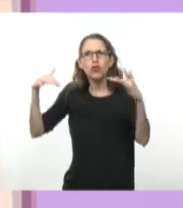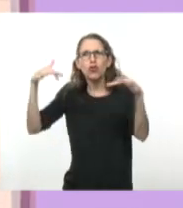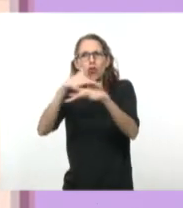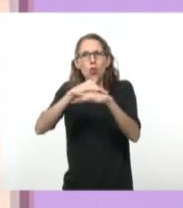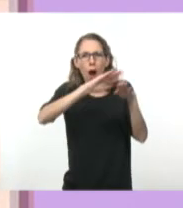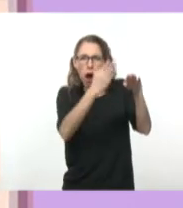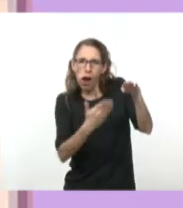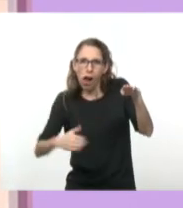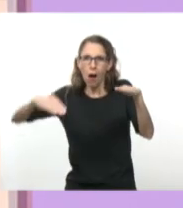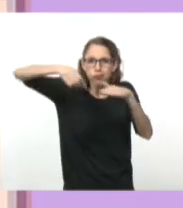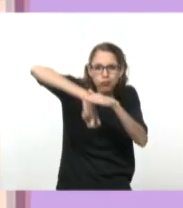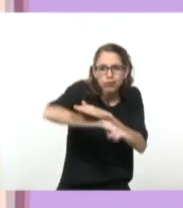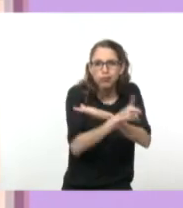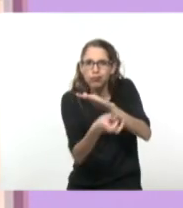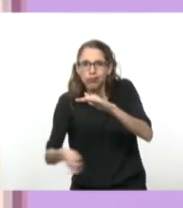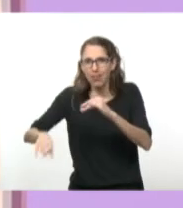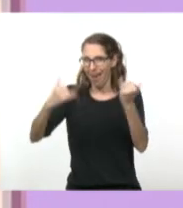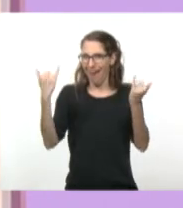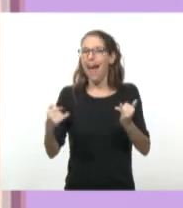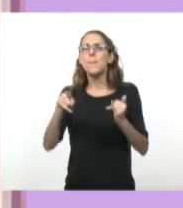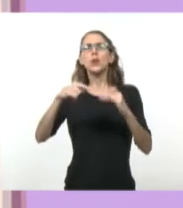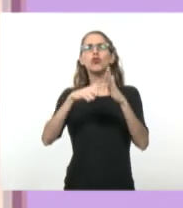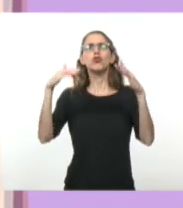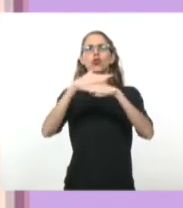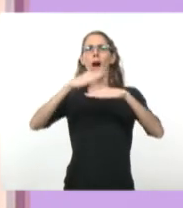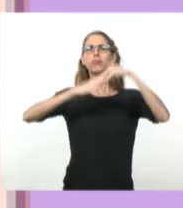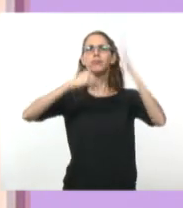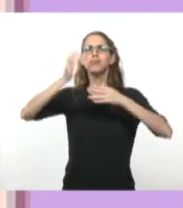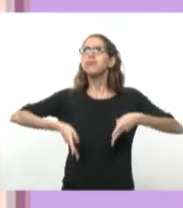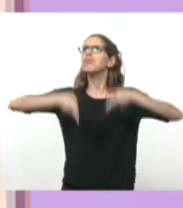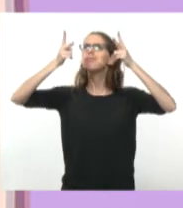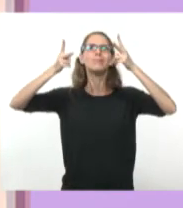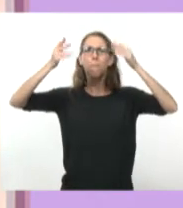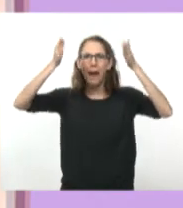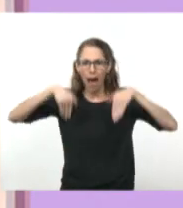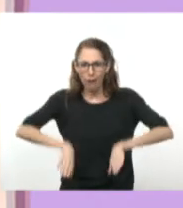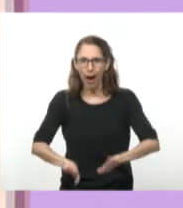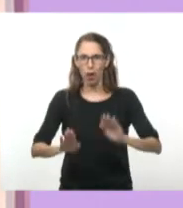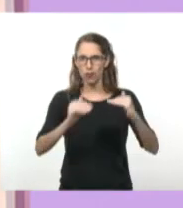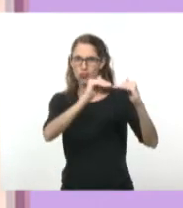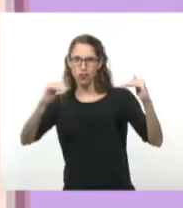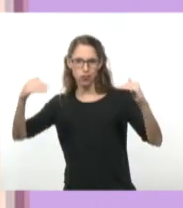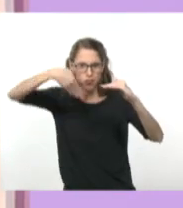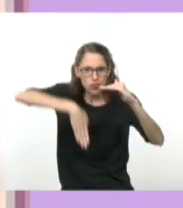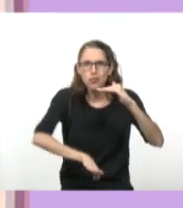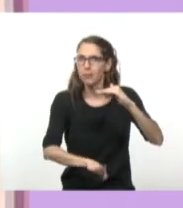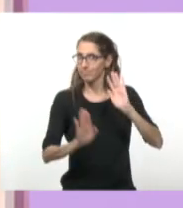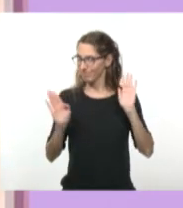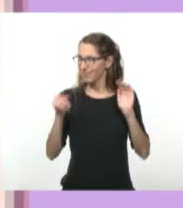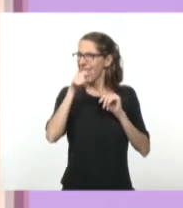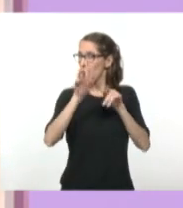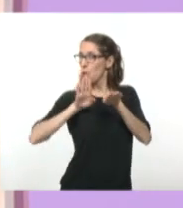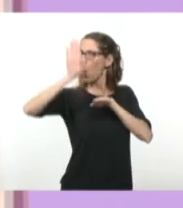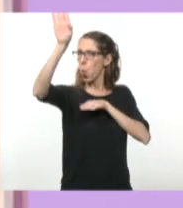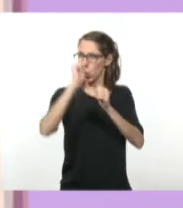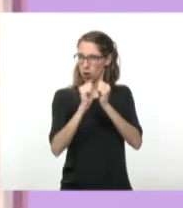Es una ciudad que se da como en profundidad. Es como un detective del futuro en la historia. Y acá tenemos al detective que